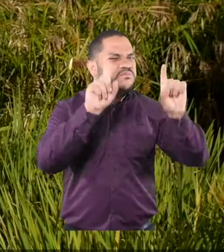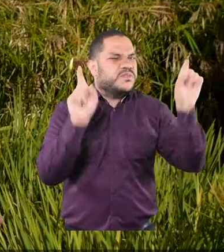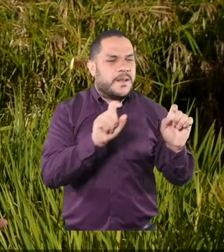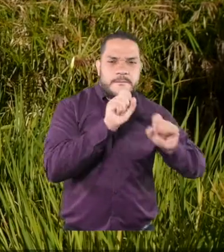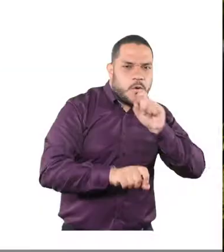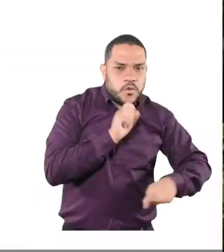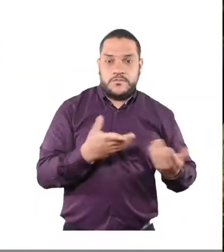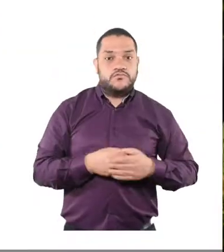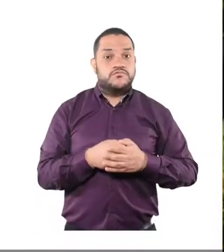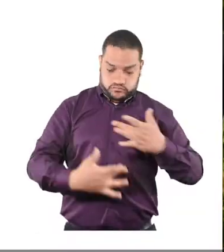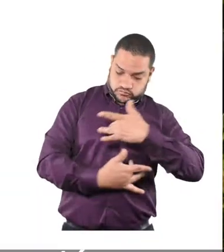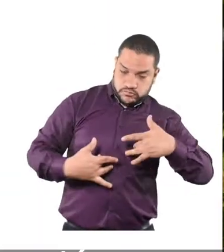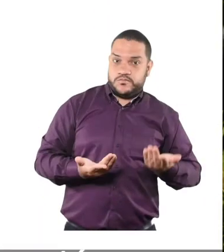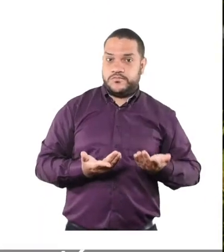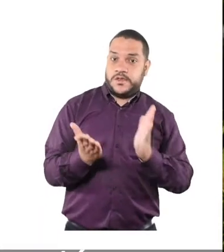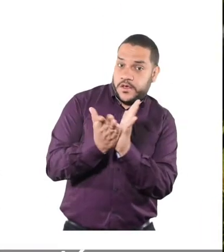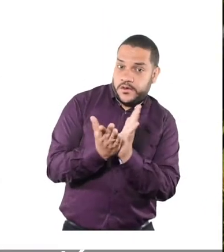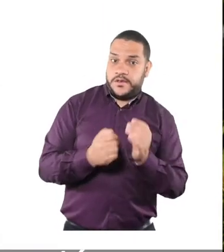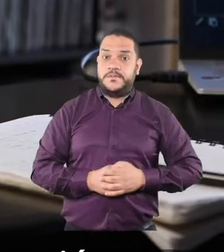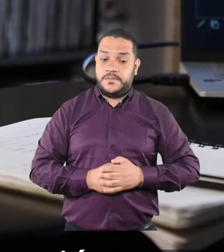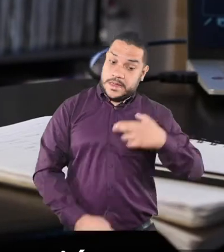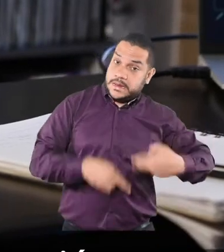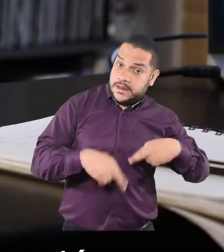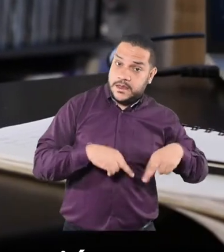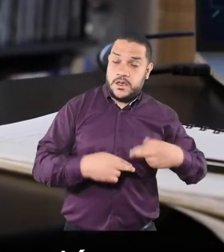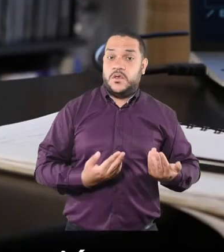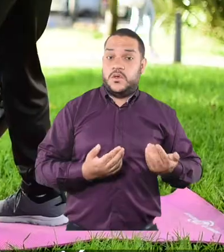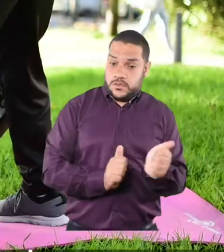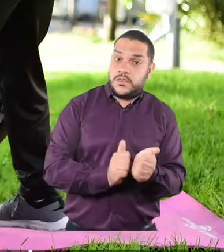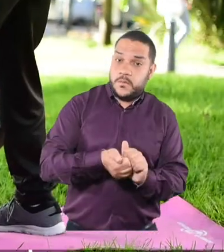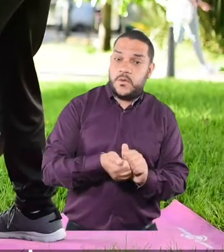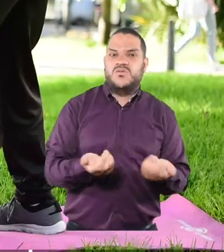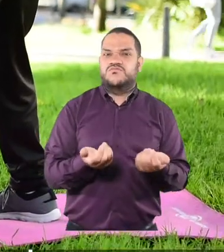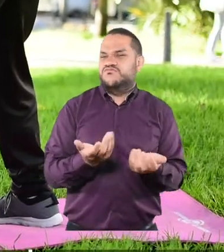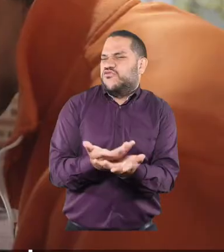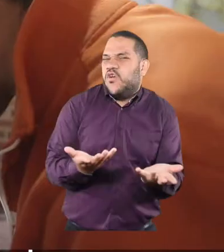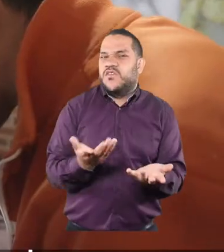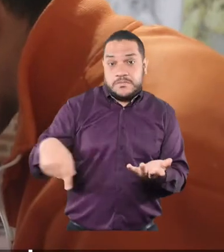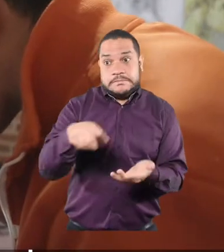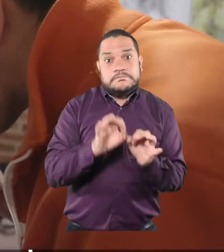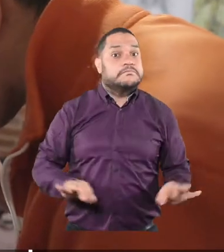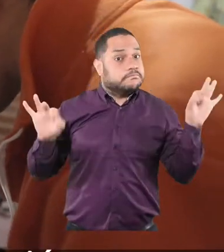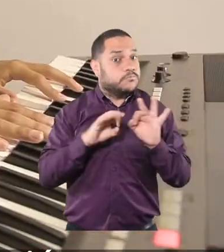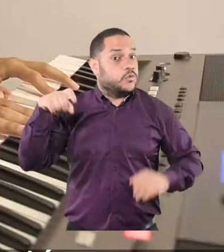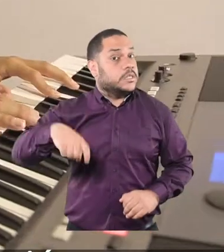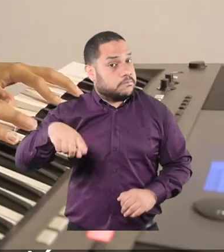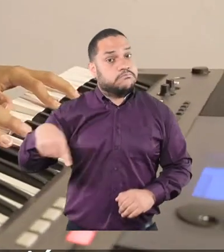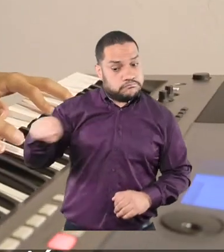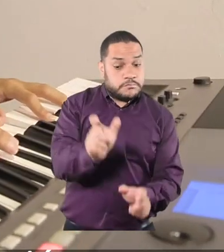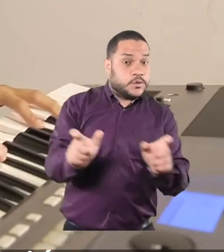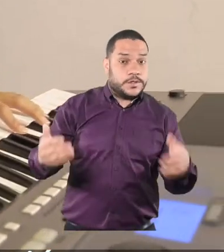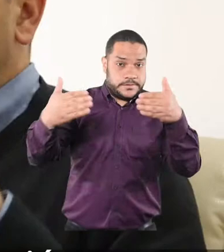preguntas relacionadas con el acceso a la salud, educación, recreación, deporte y otras necesidades